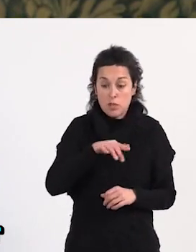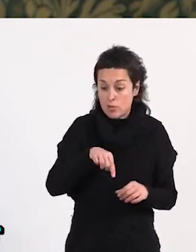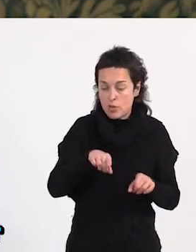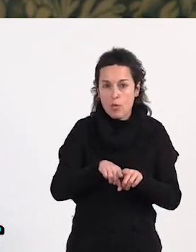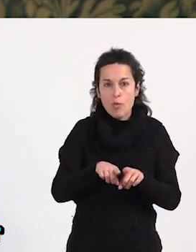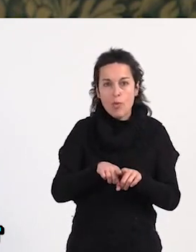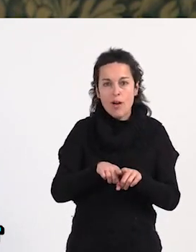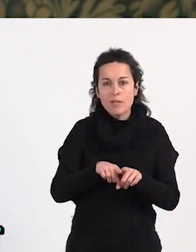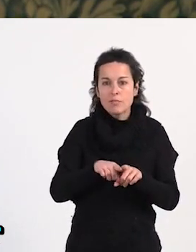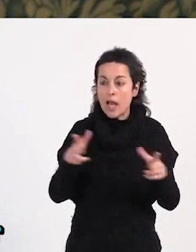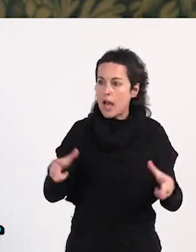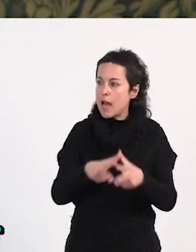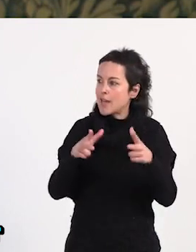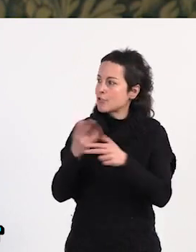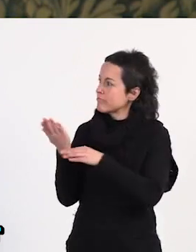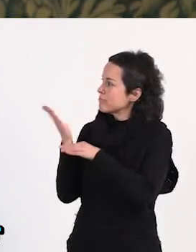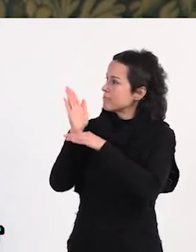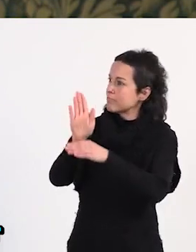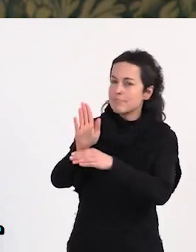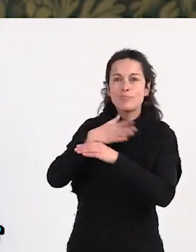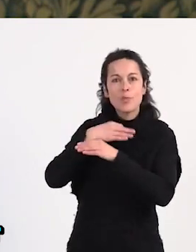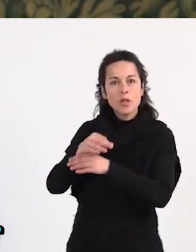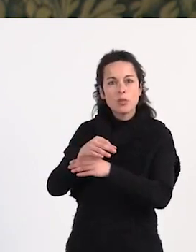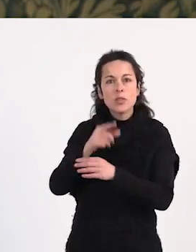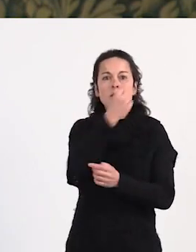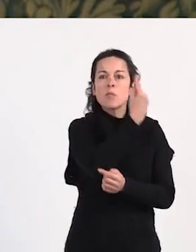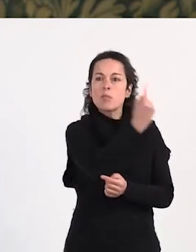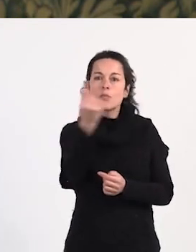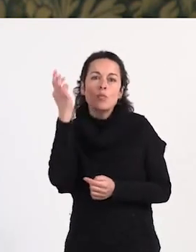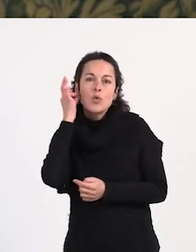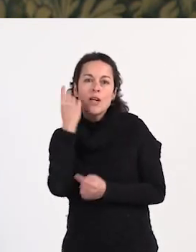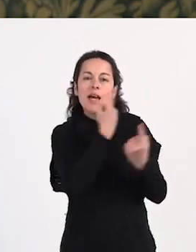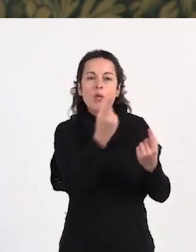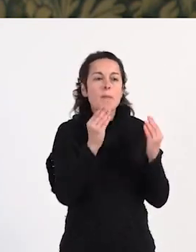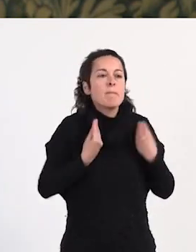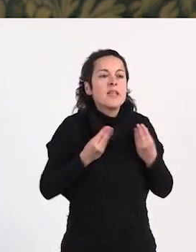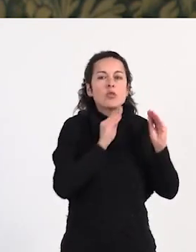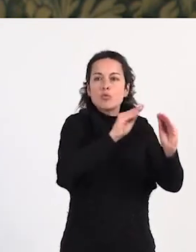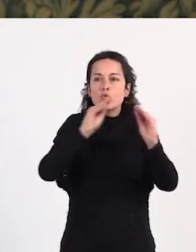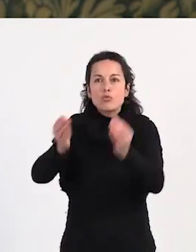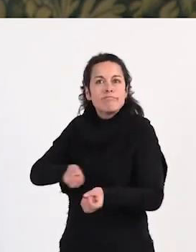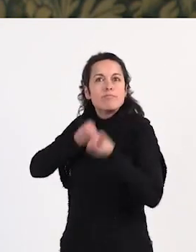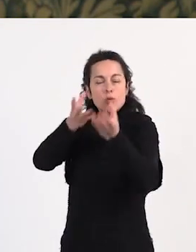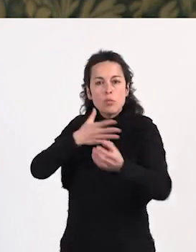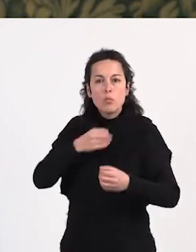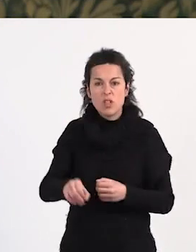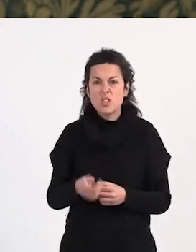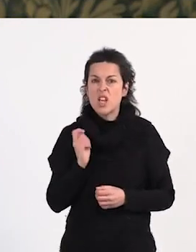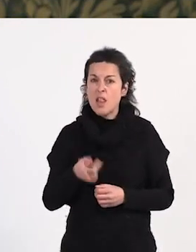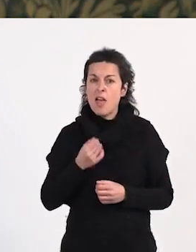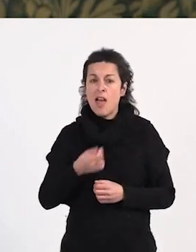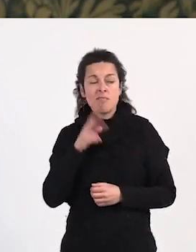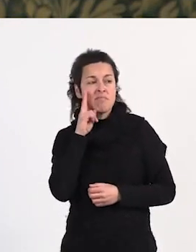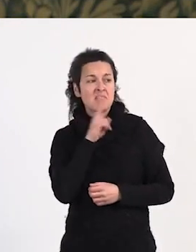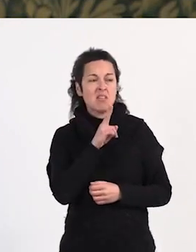permiten mostrar a la sociedad la persona que hay detrás de cada mujer, de la que muchas veces se burlan al